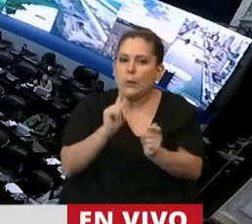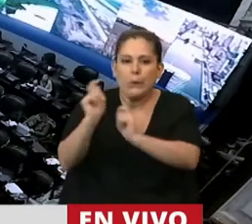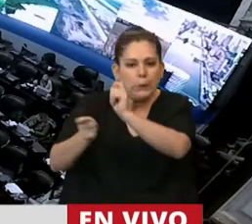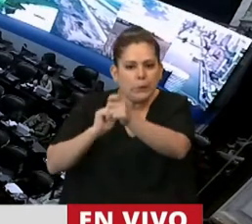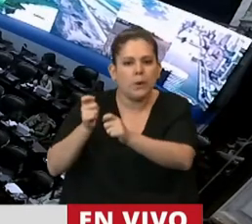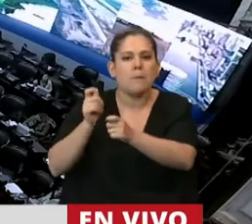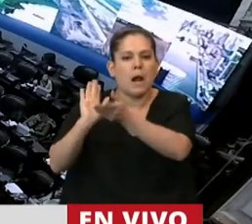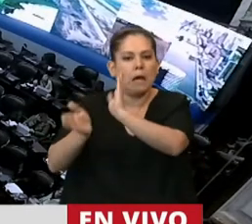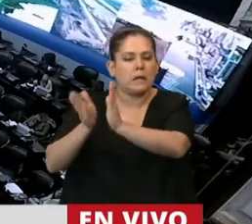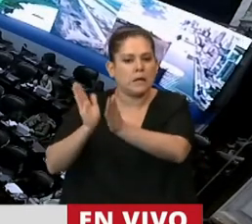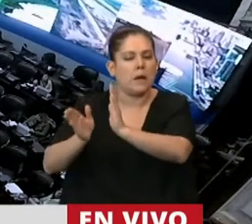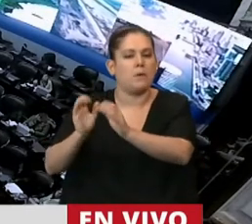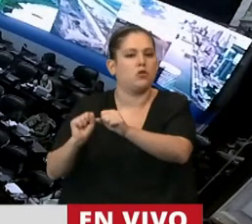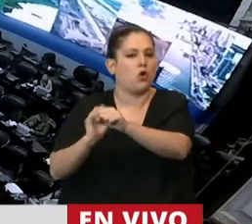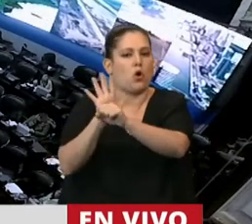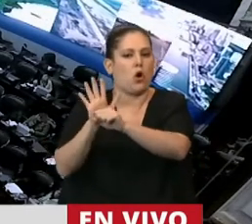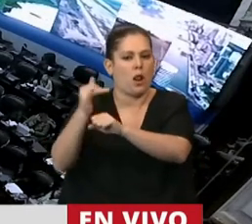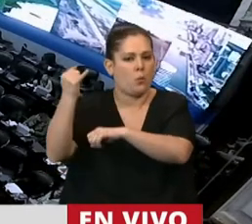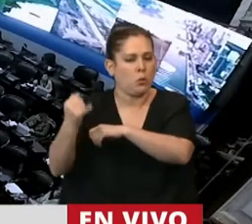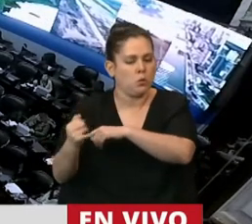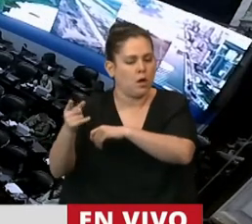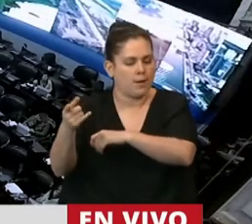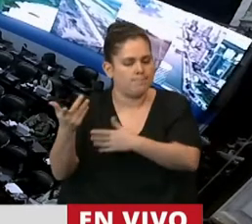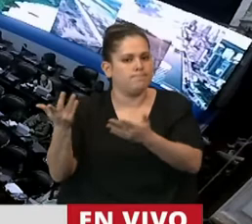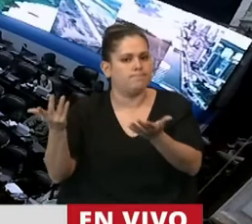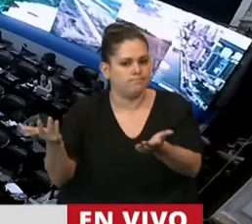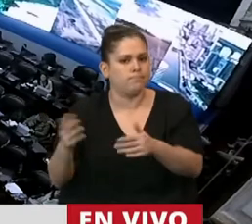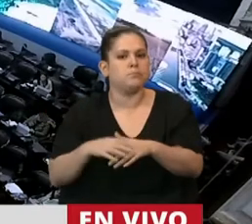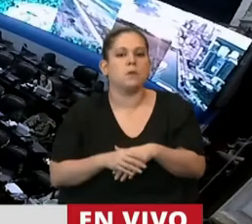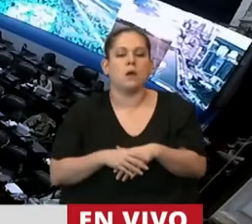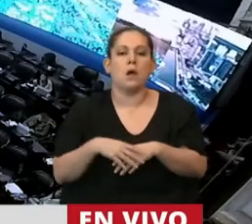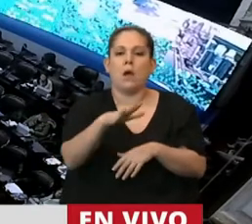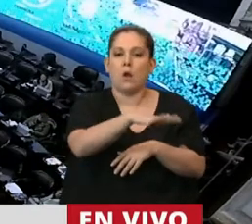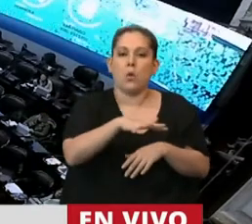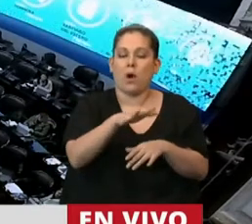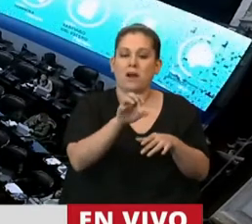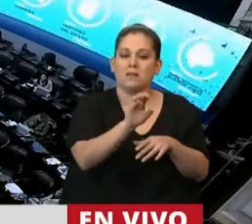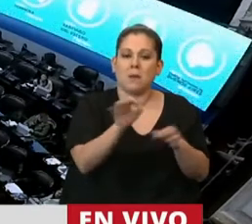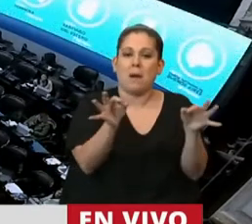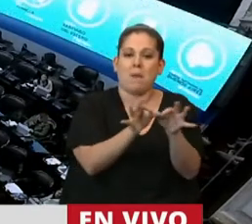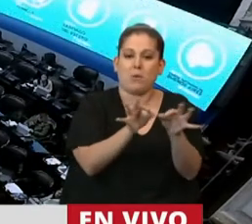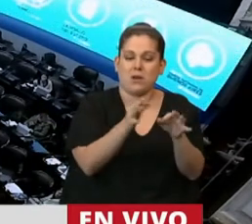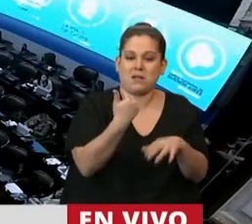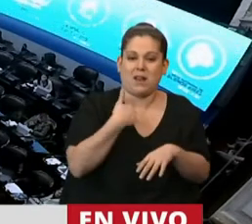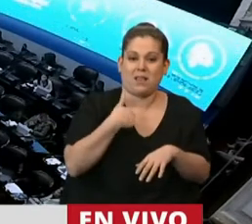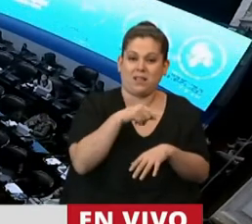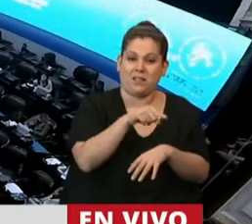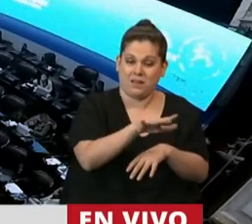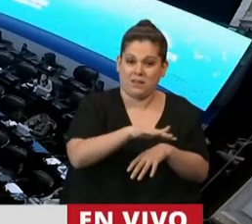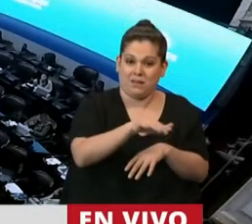enfermedad. En el caso de marvinas argentinas, como dice